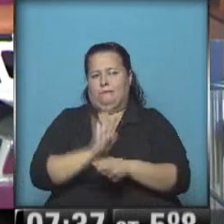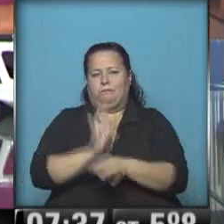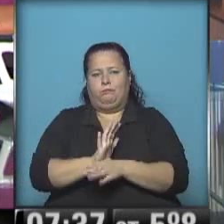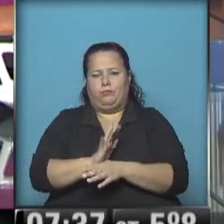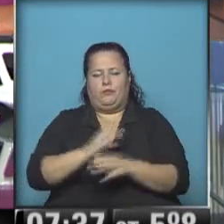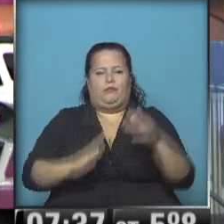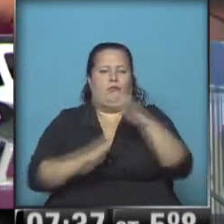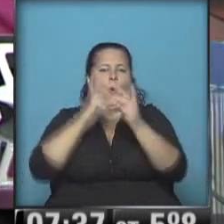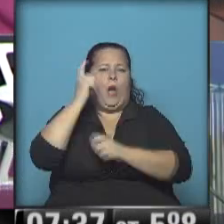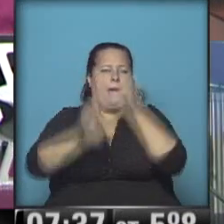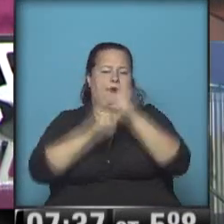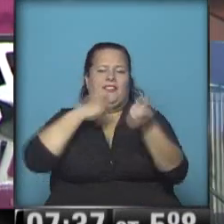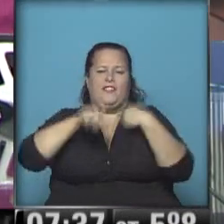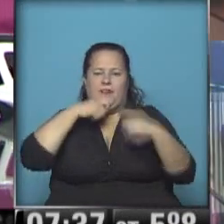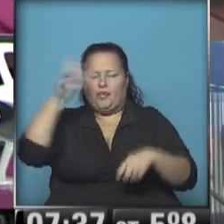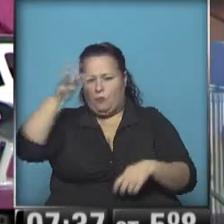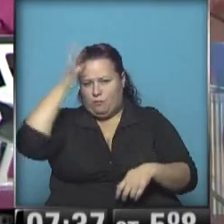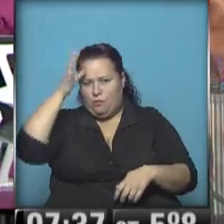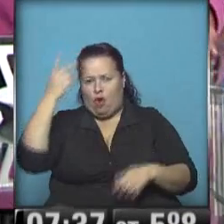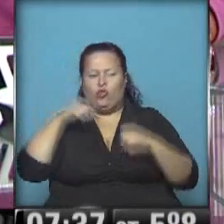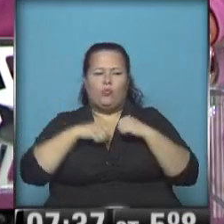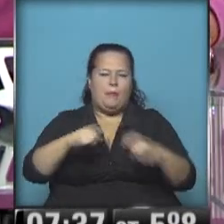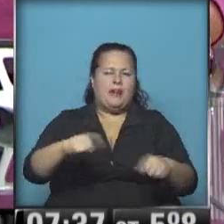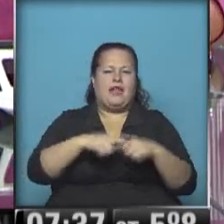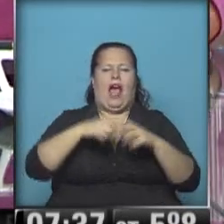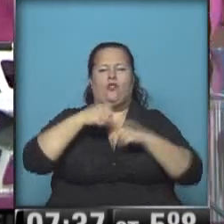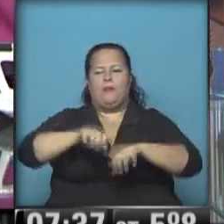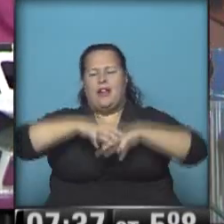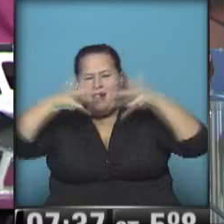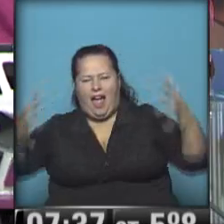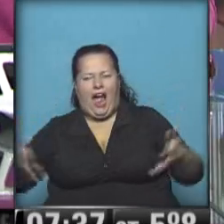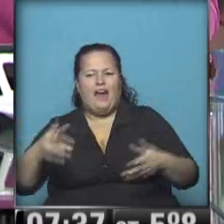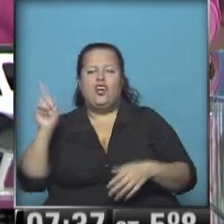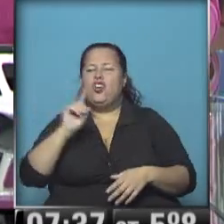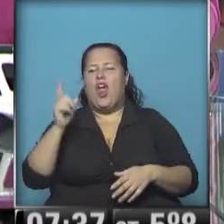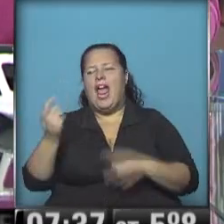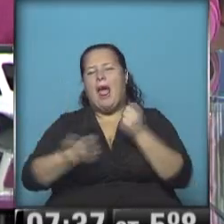el monopolio en la venta de pollos, en supermercados, en hipermercados. No estamos hablando de una pequeña empresa.